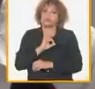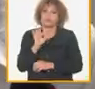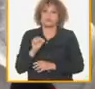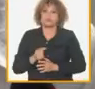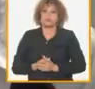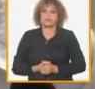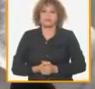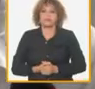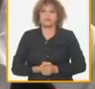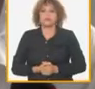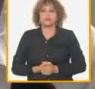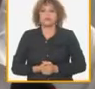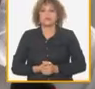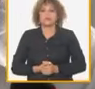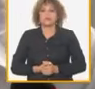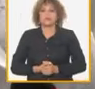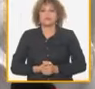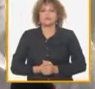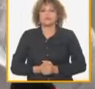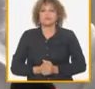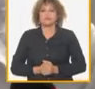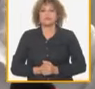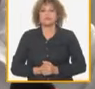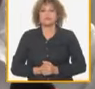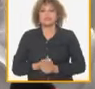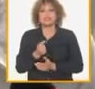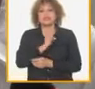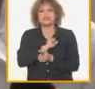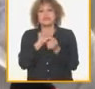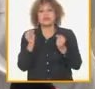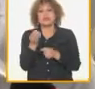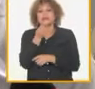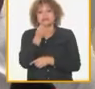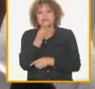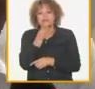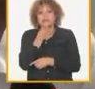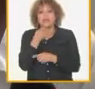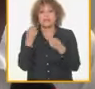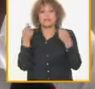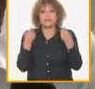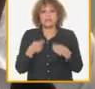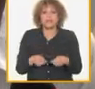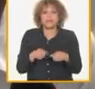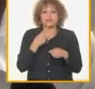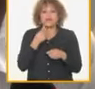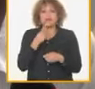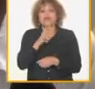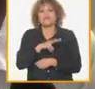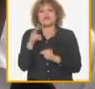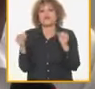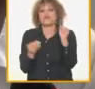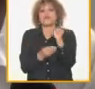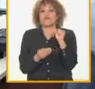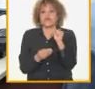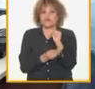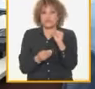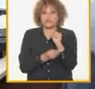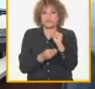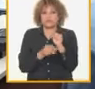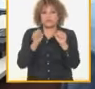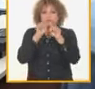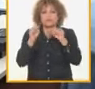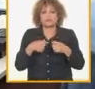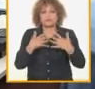descentralización que pasa también por la soberanía alimentaria descentralizar para buscar fortalecer los sistemas